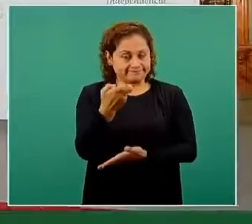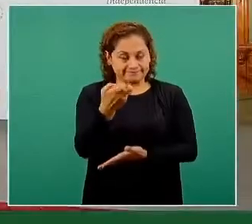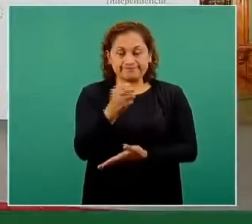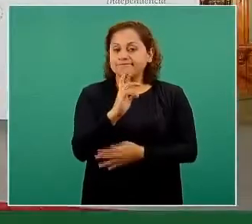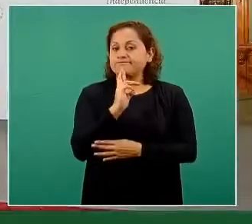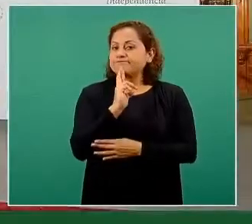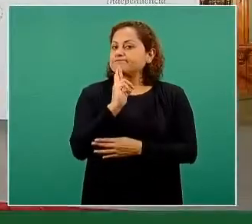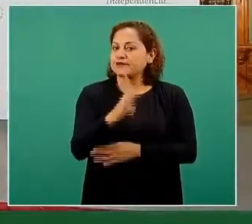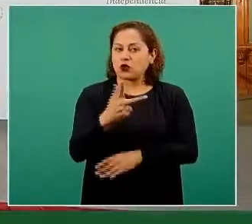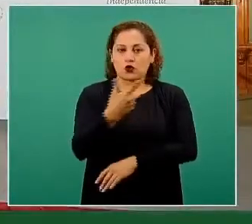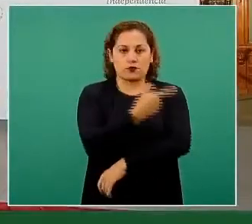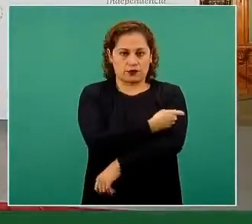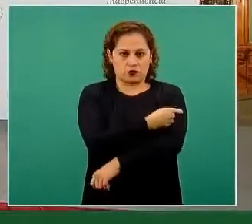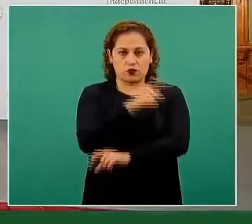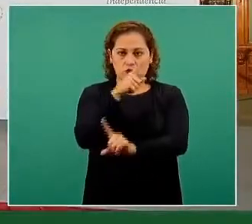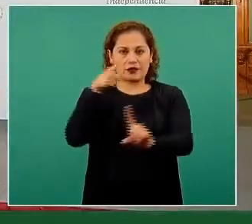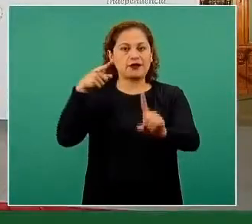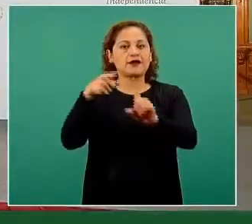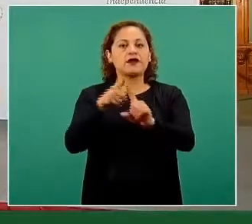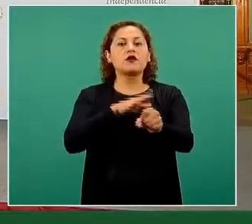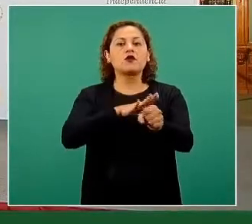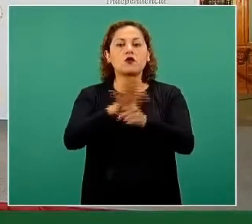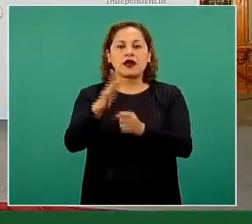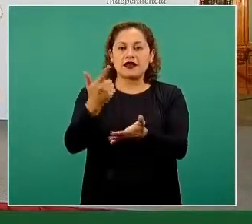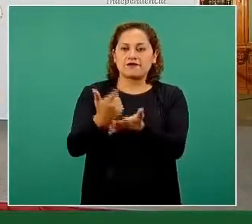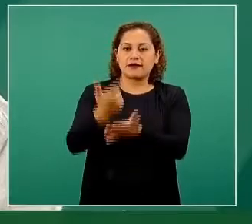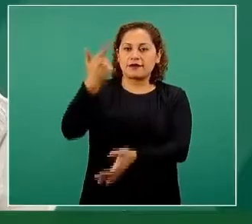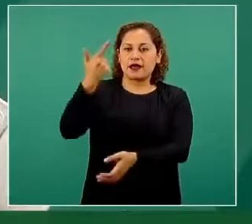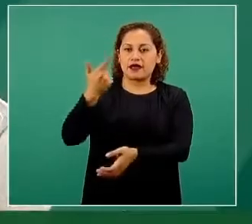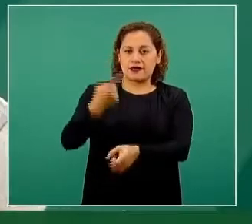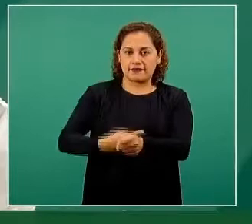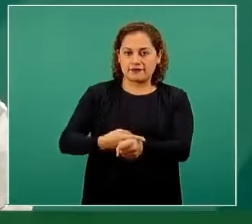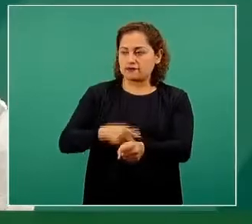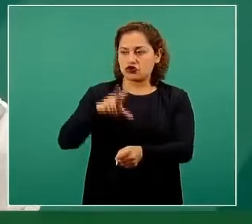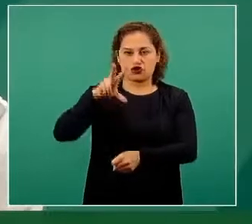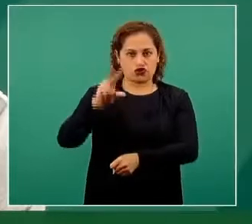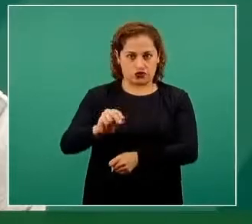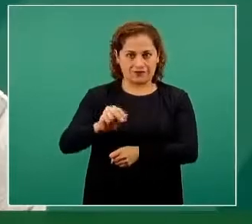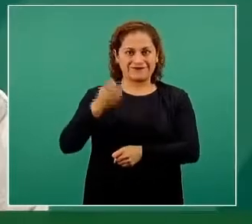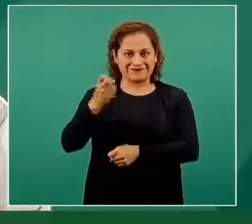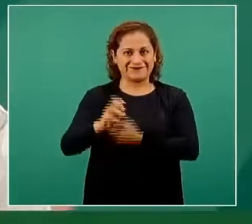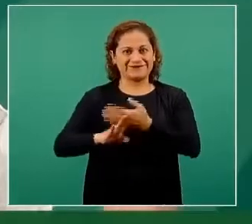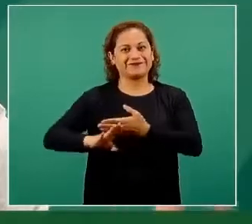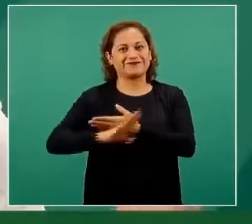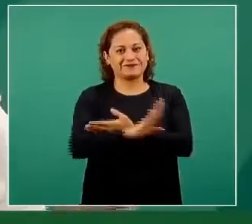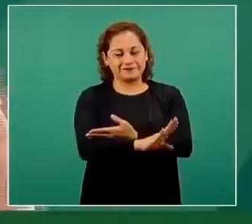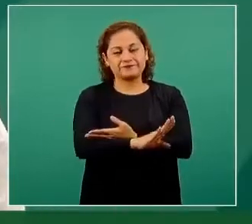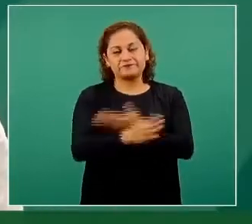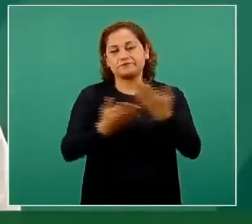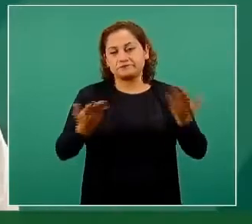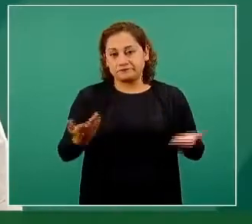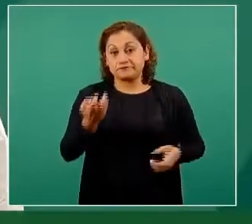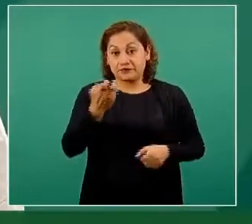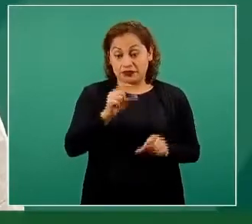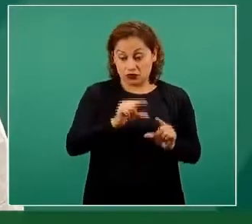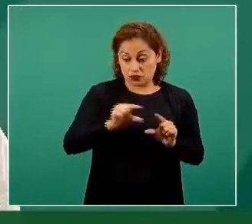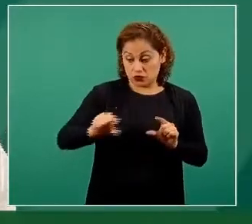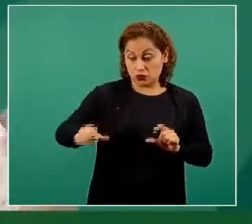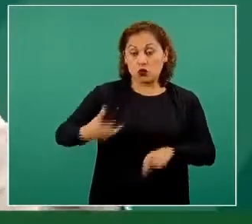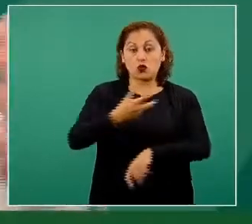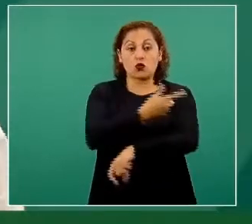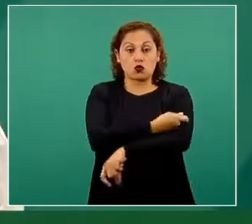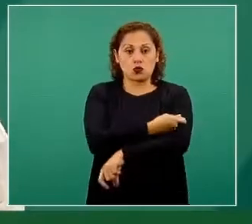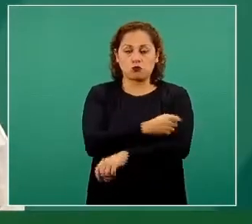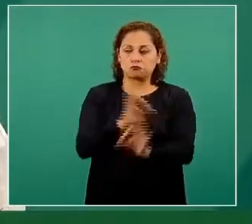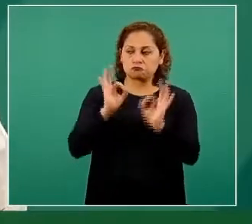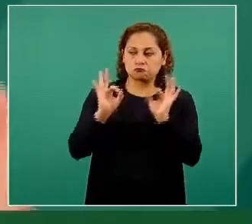eficacia, es contra la enfermedad grave. El resultado general es siempre positivo. Hay menos personas enfermas.